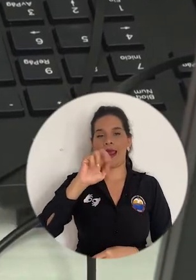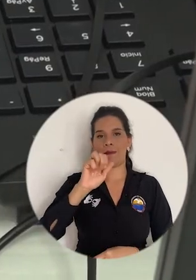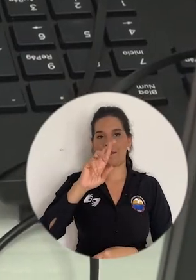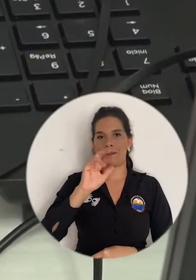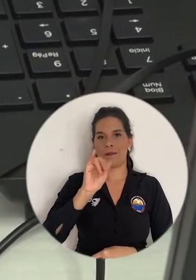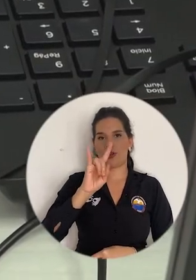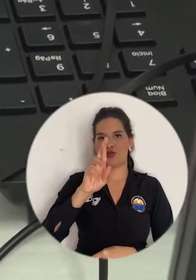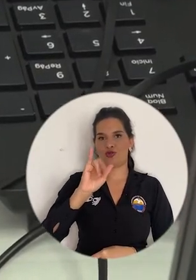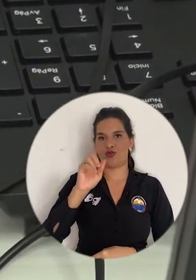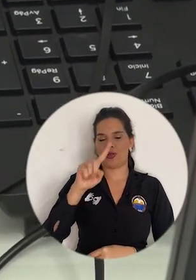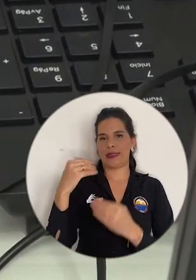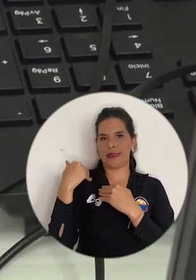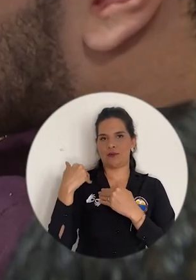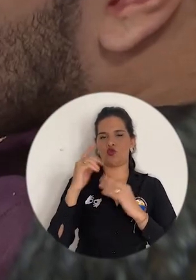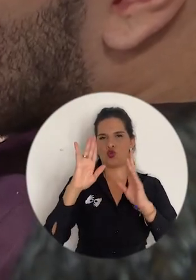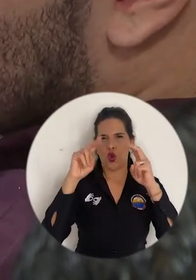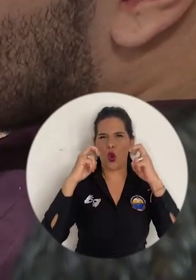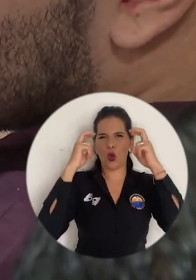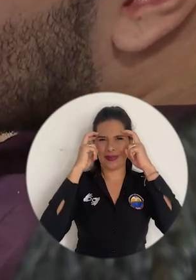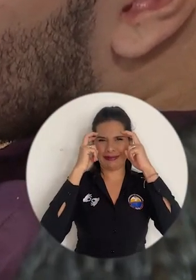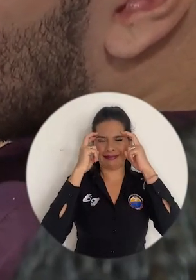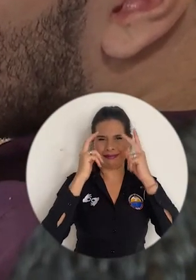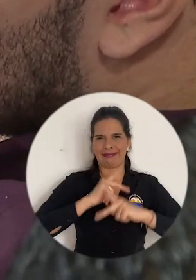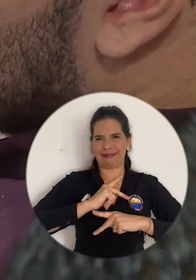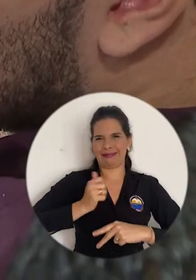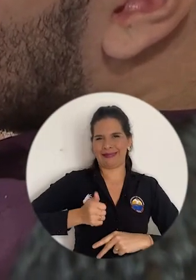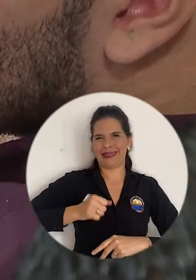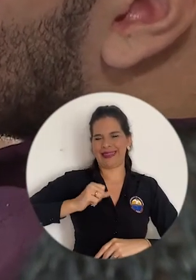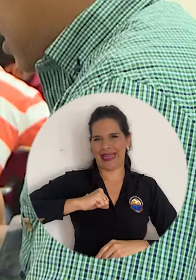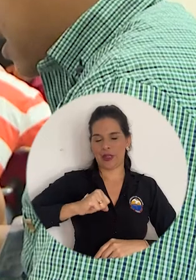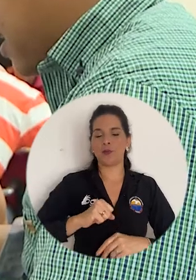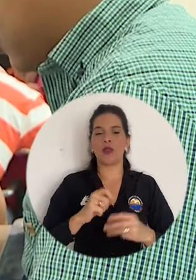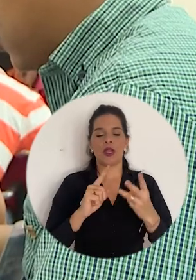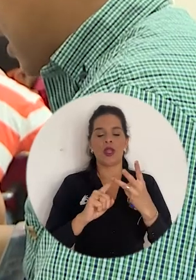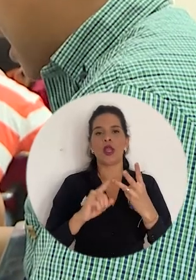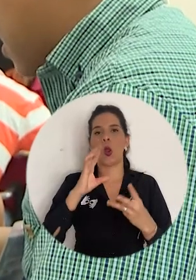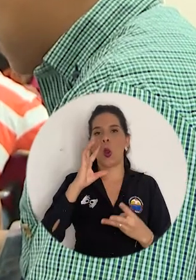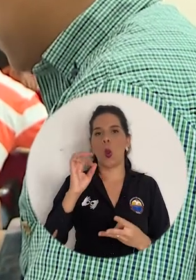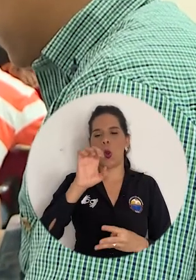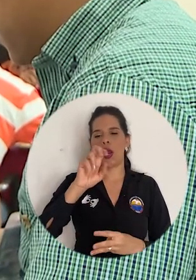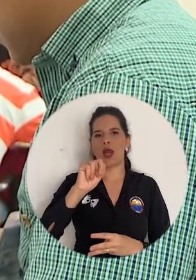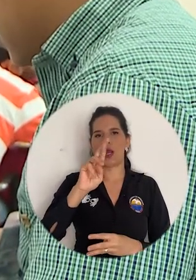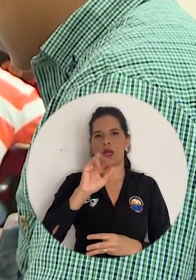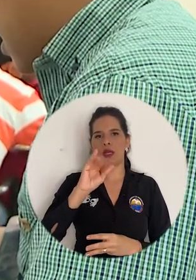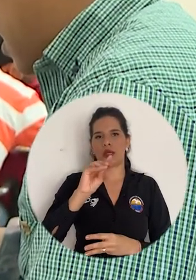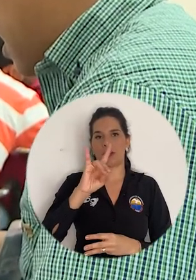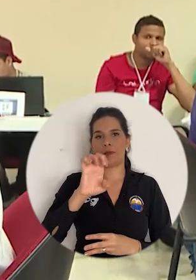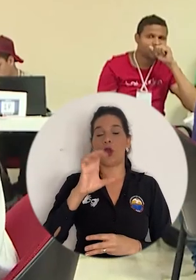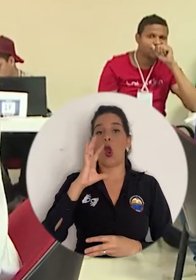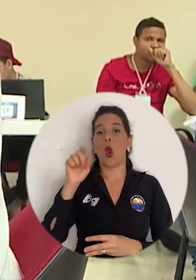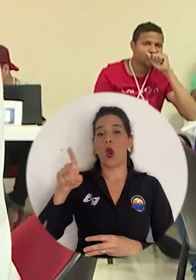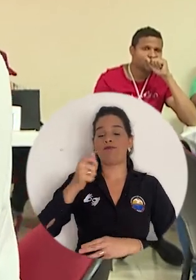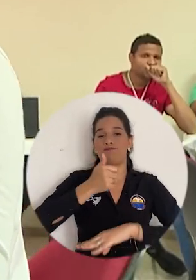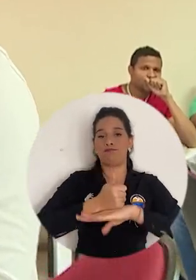Marjuris Charris Polo, directora de transferencia de conocimiento y propiedad intelectual y el doctor Enrique Forero González, presidente de la Academia